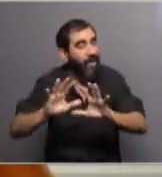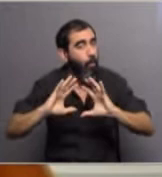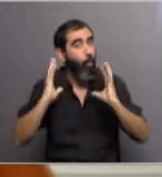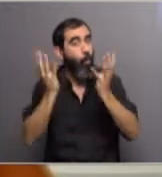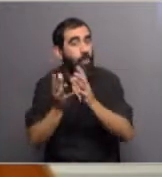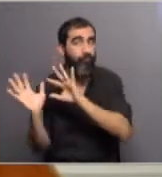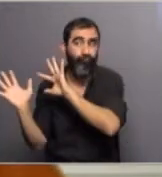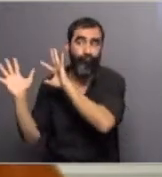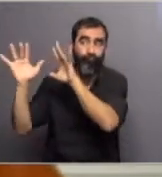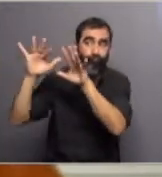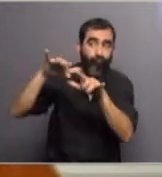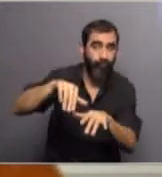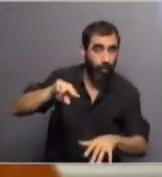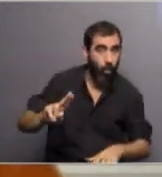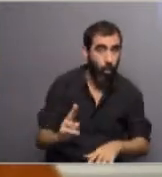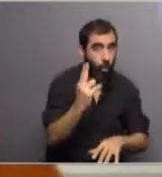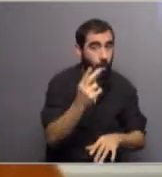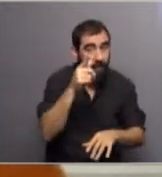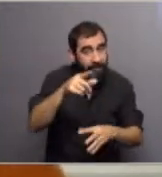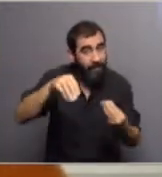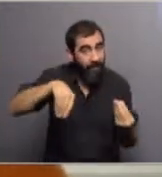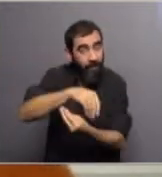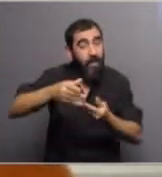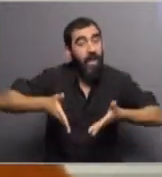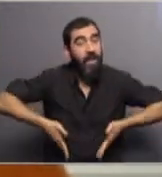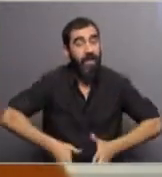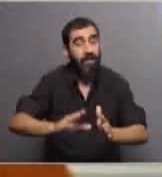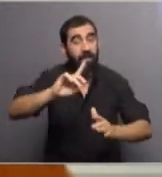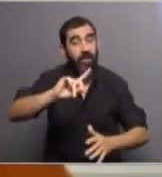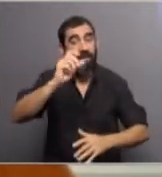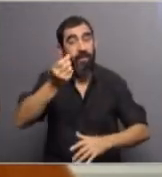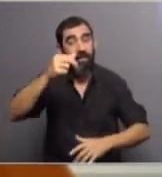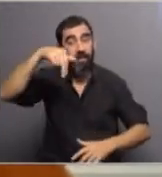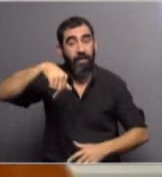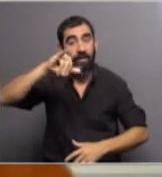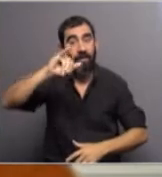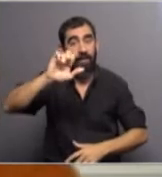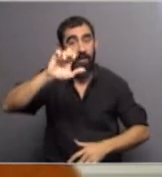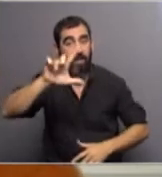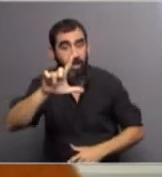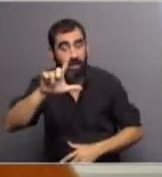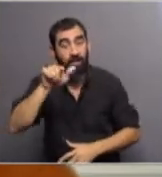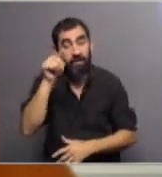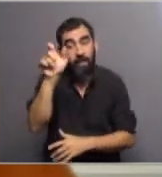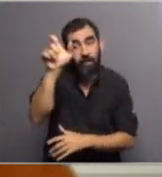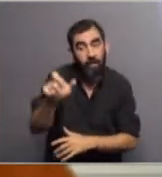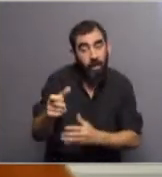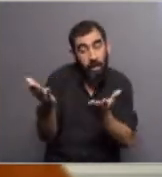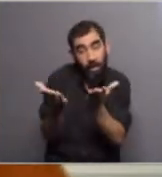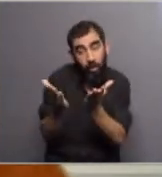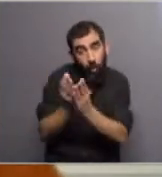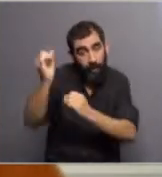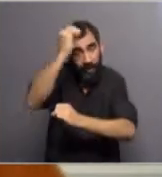como muchas familias. Y fruto de esa familia nació Daniel. Daniel que, bueno, quiso estudiar